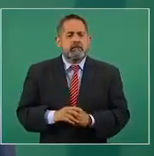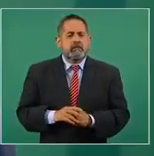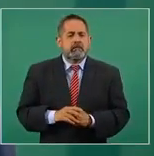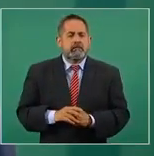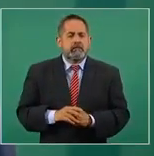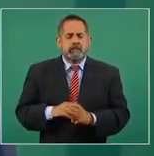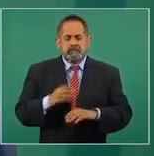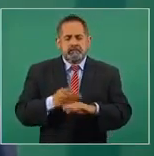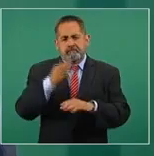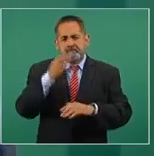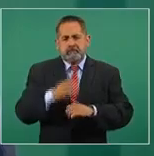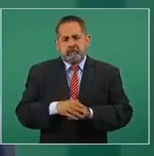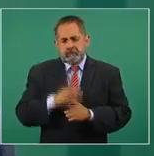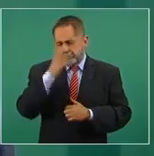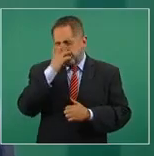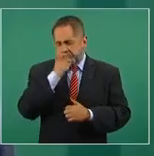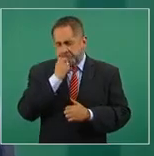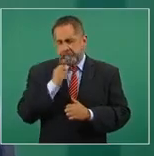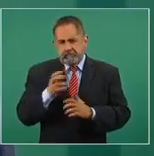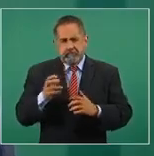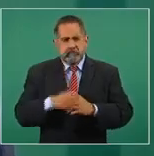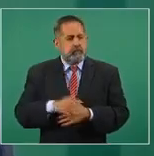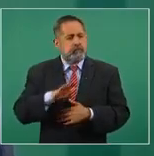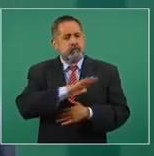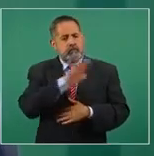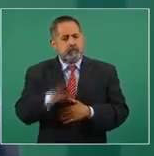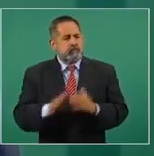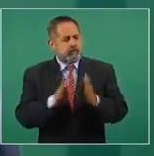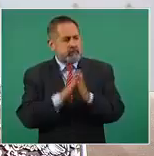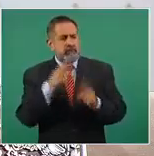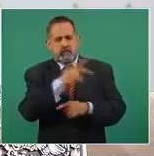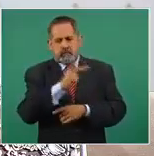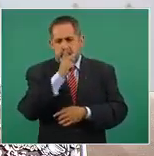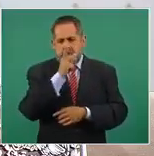muy triste cuando falleció su papá.